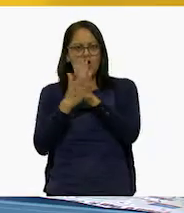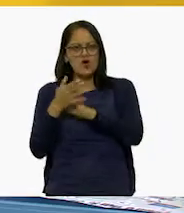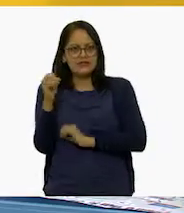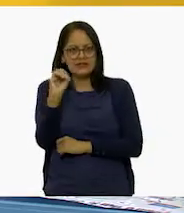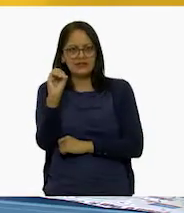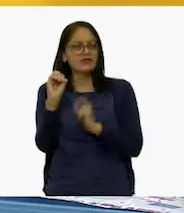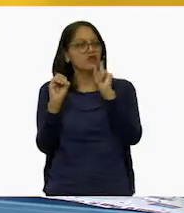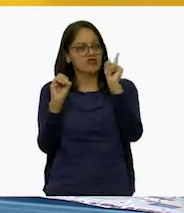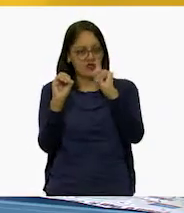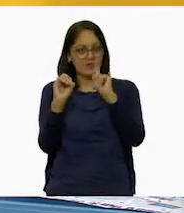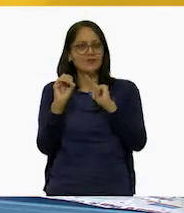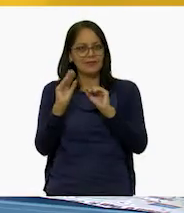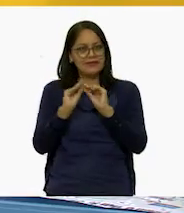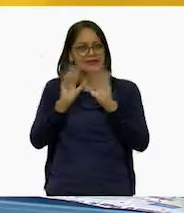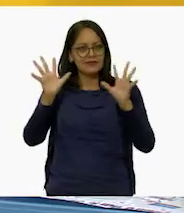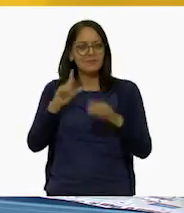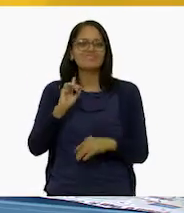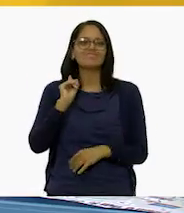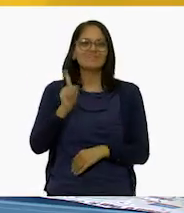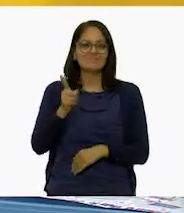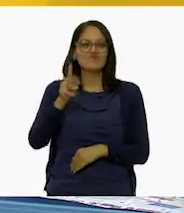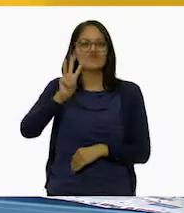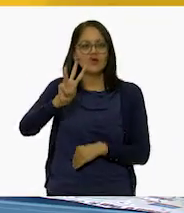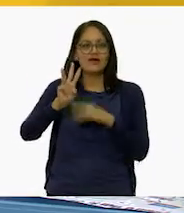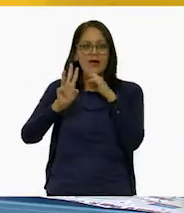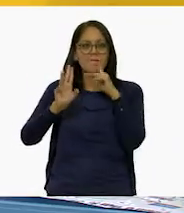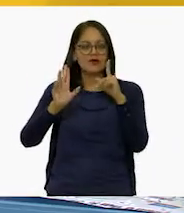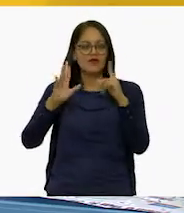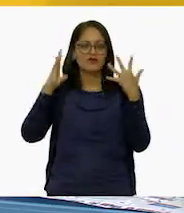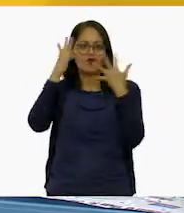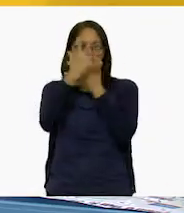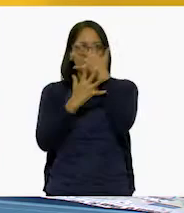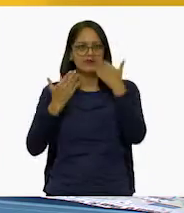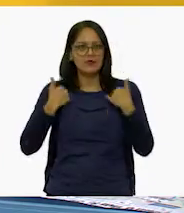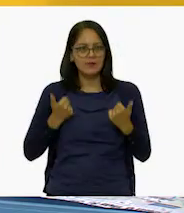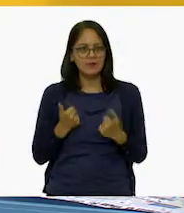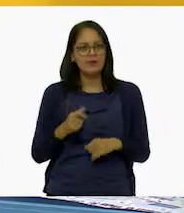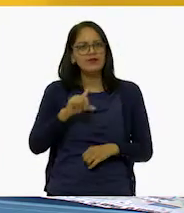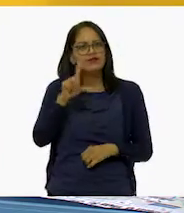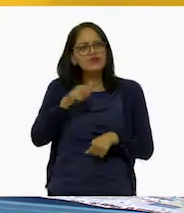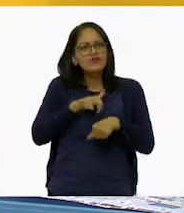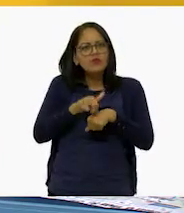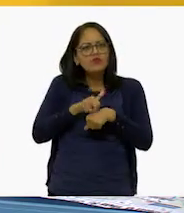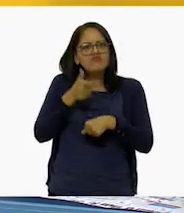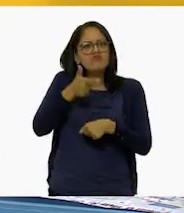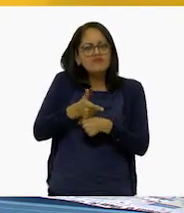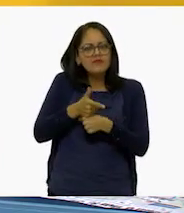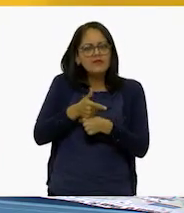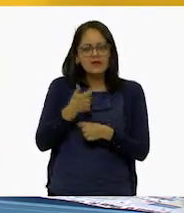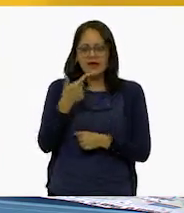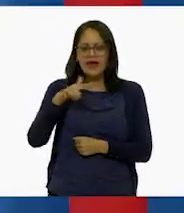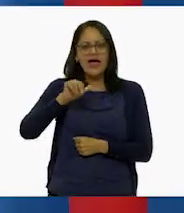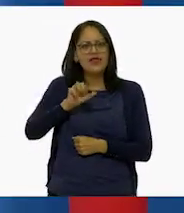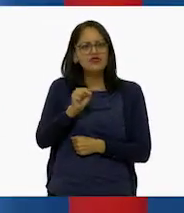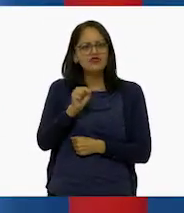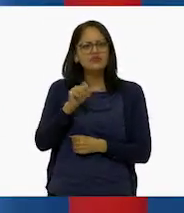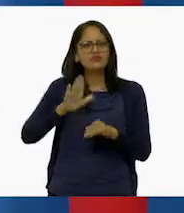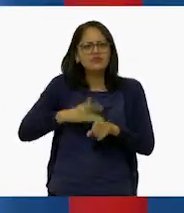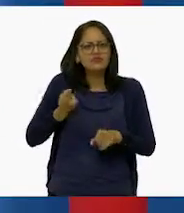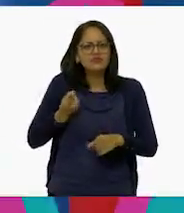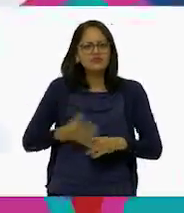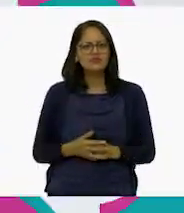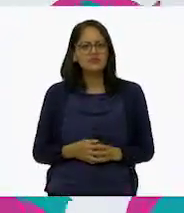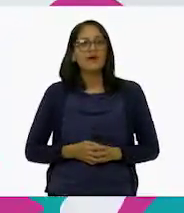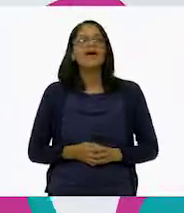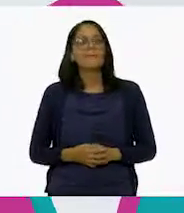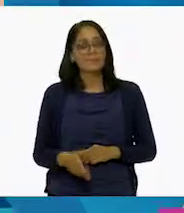sí, es mejor. Así no hay confusión. Y al respecto de números, maestra, ¿por qué son grados? Eso